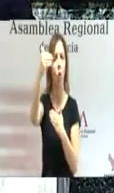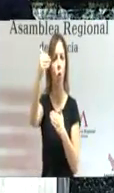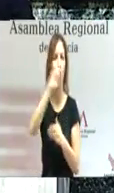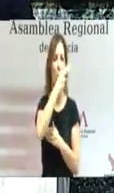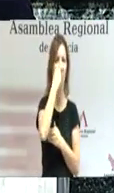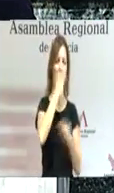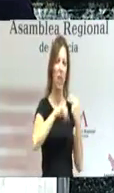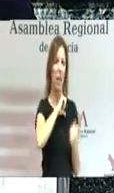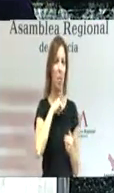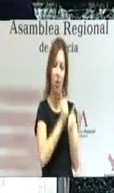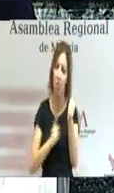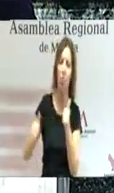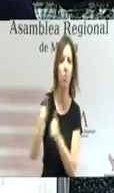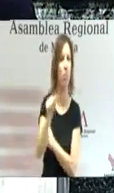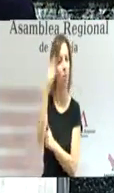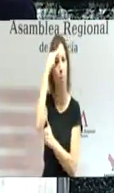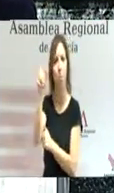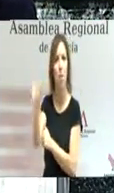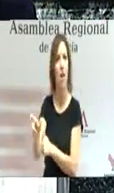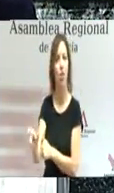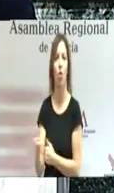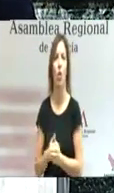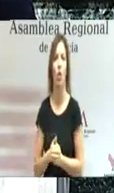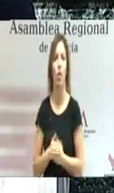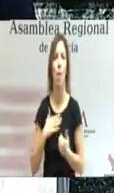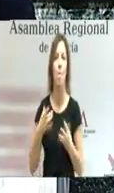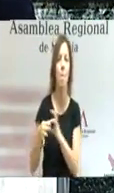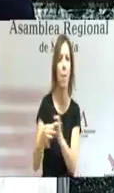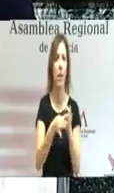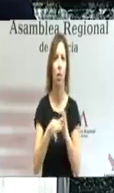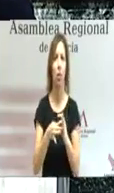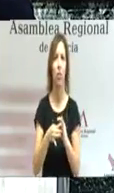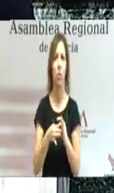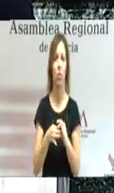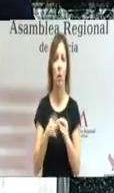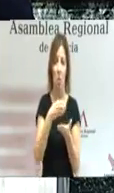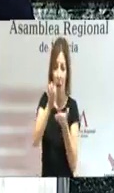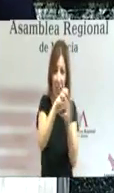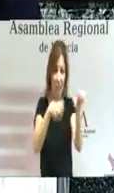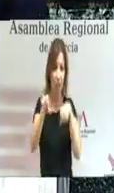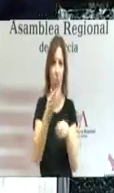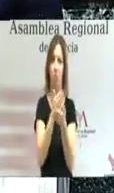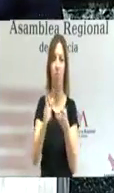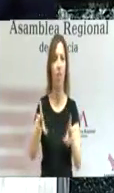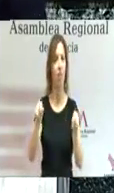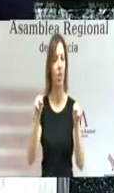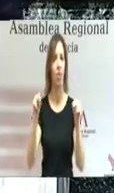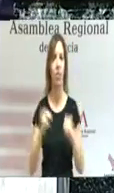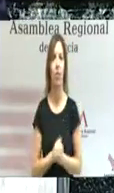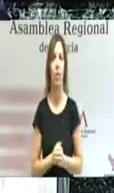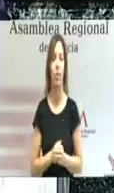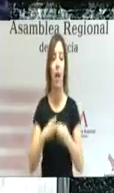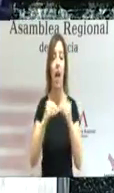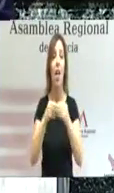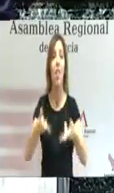interés o estrategia partidista. más patriotismo y menos partidismo. la democracia no solo puede